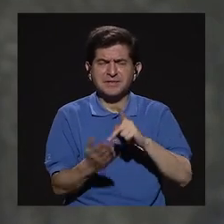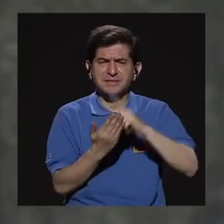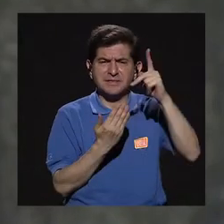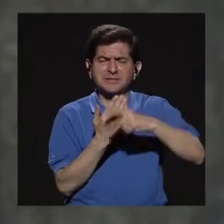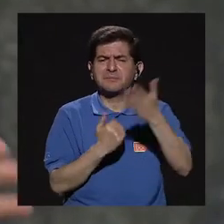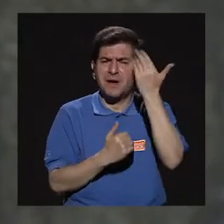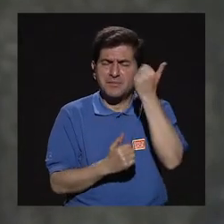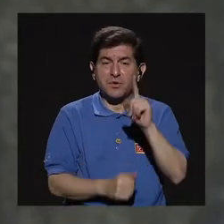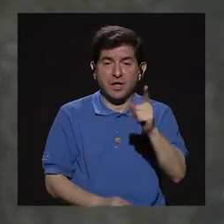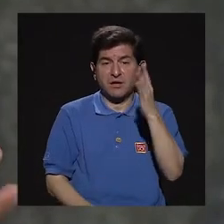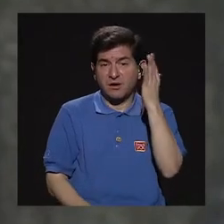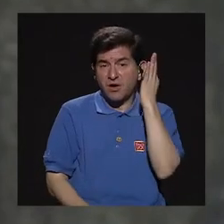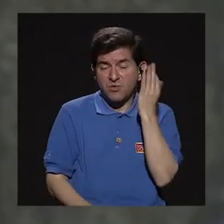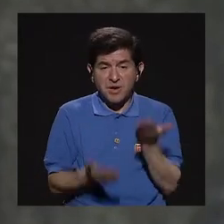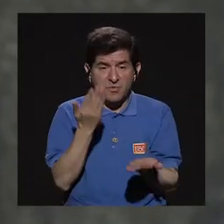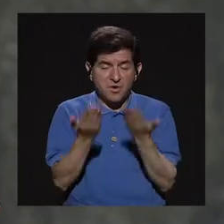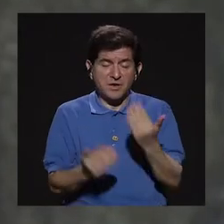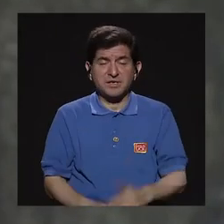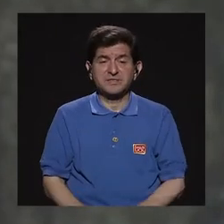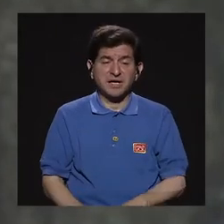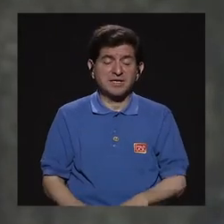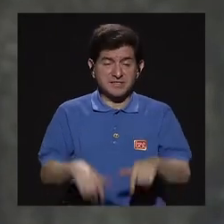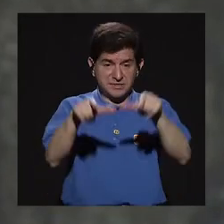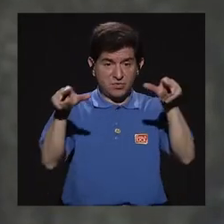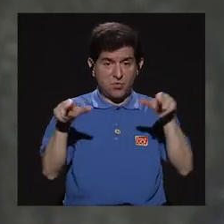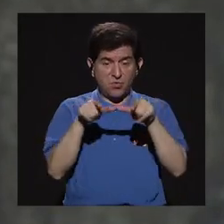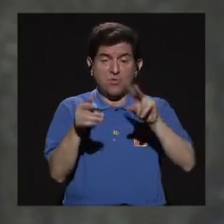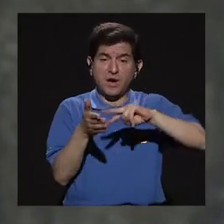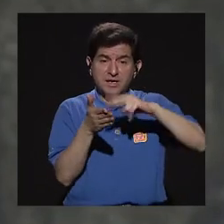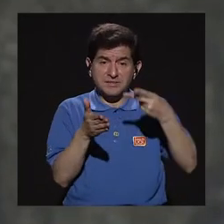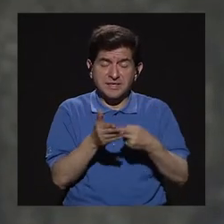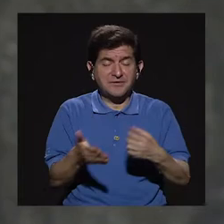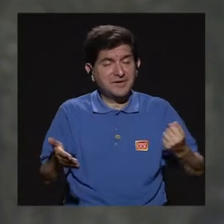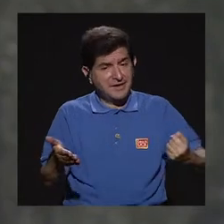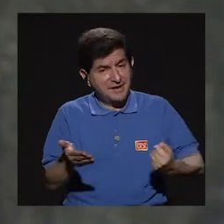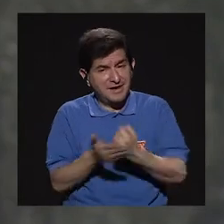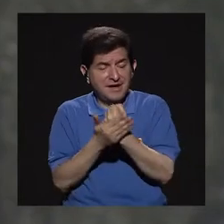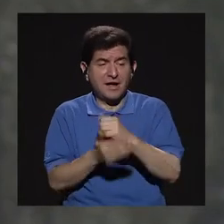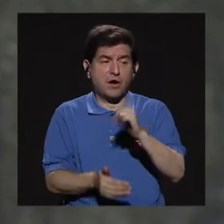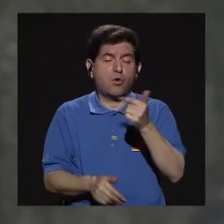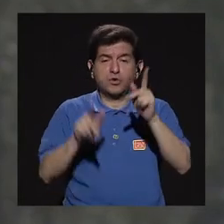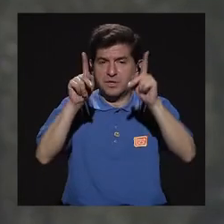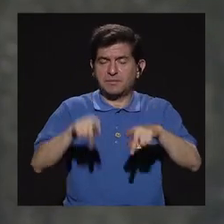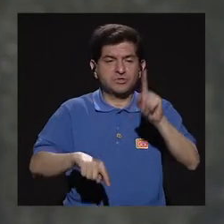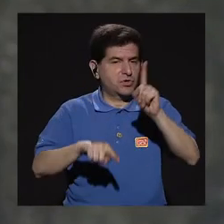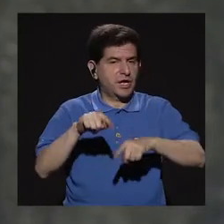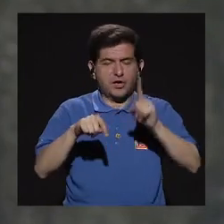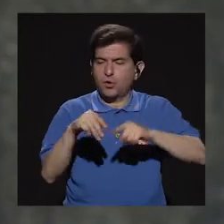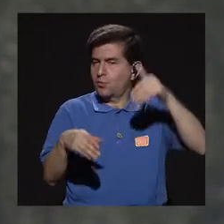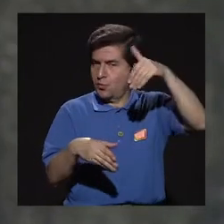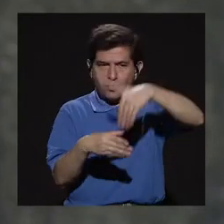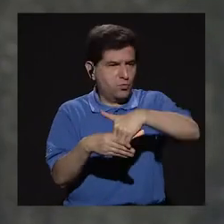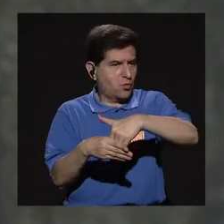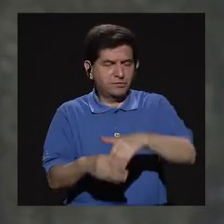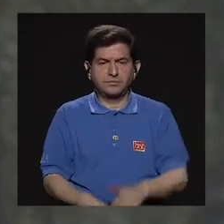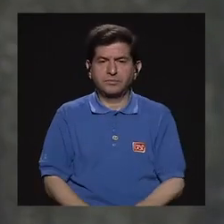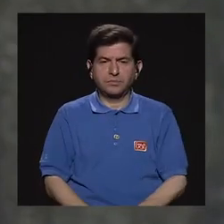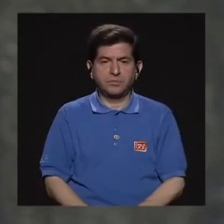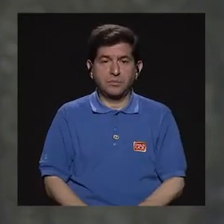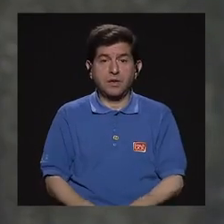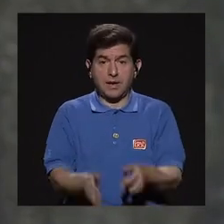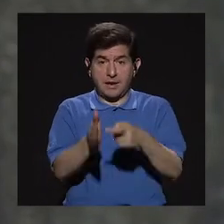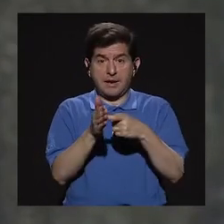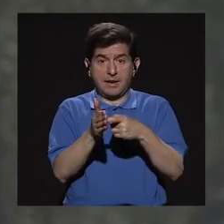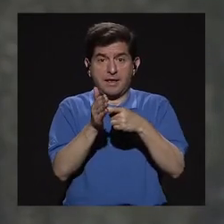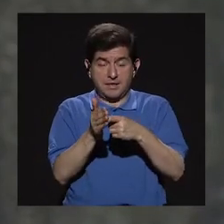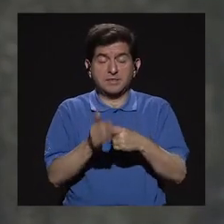el hecho de que una señora esté ocupando un espacio, quiere decir que lamentablemente otra señora no está ahí. La demanda es bastante